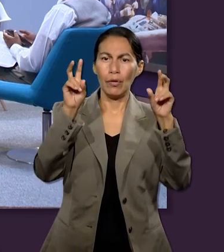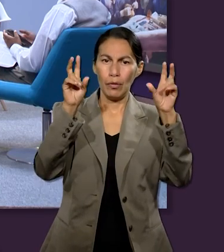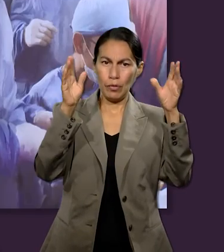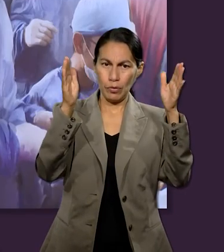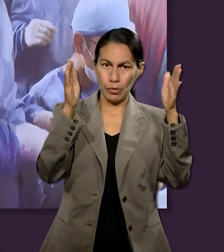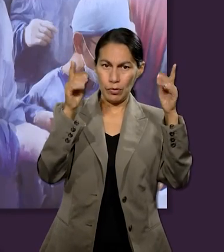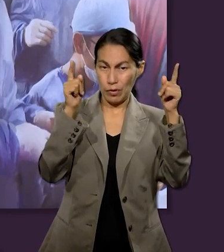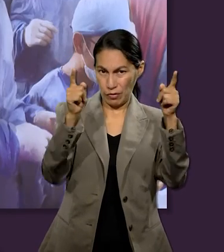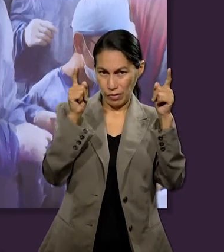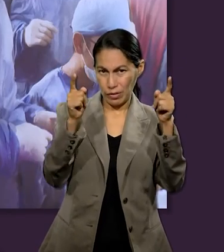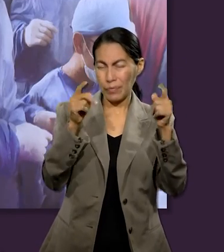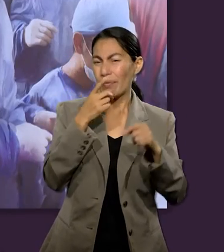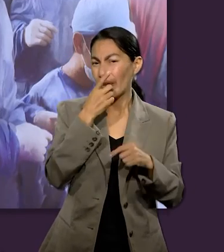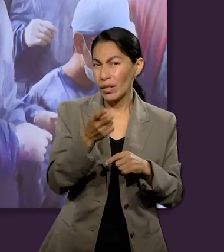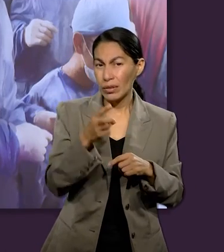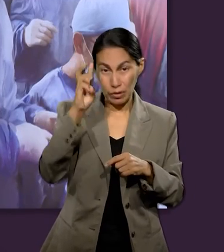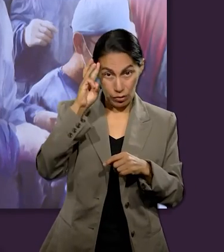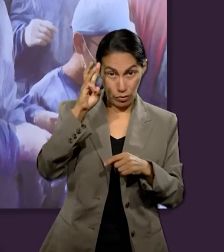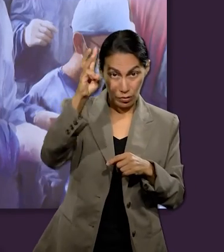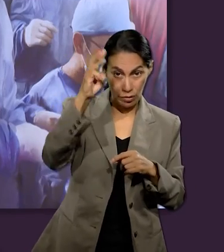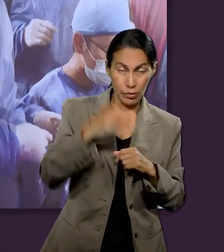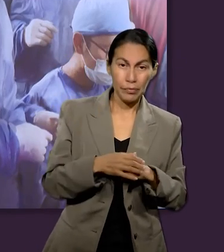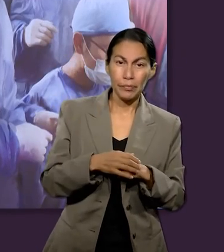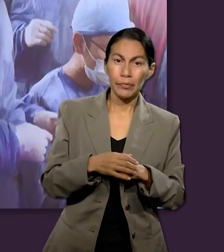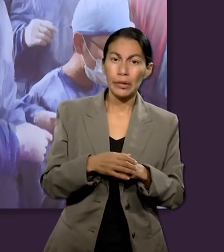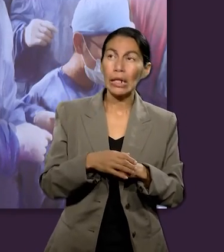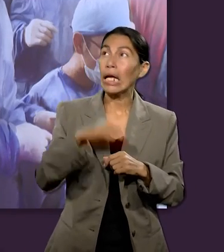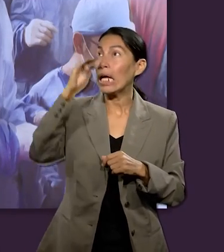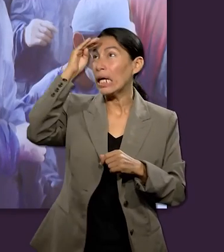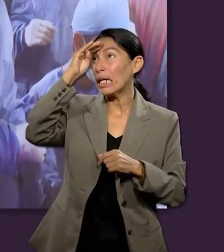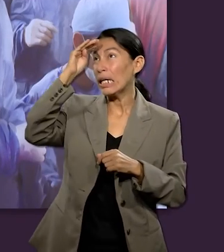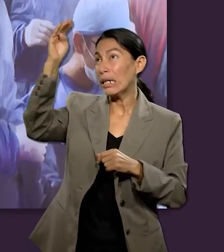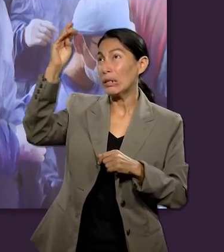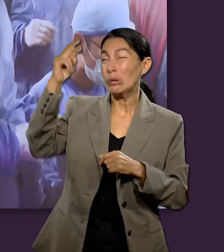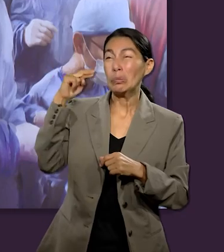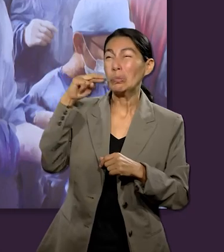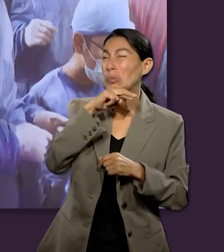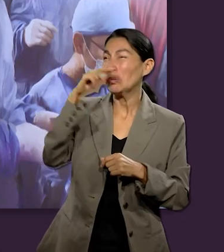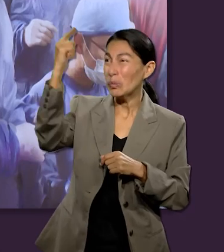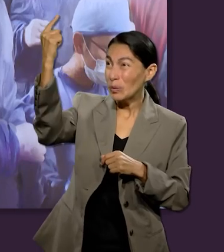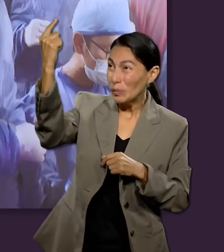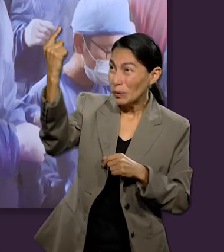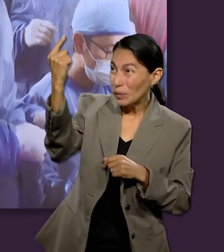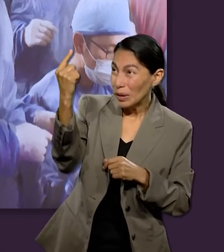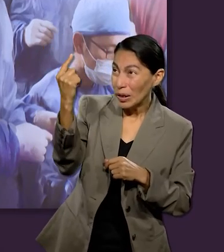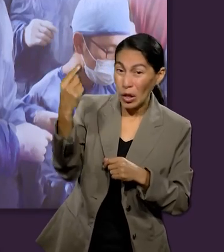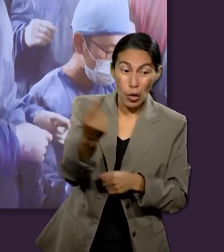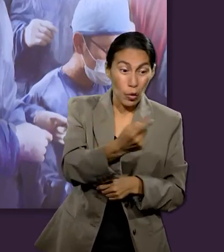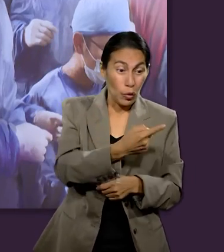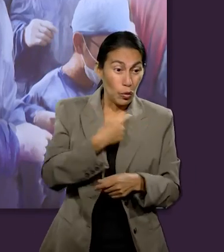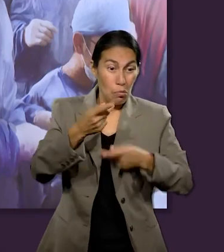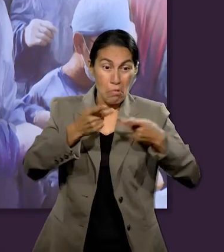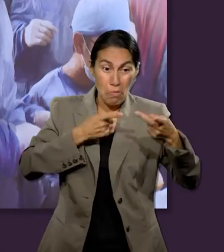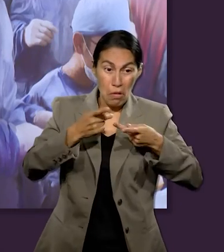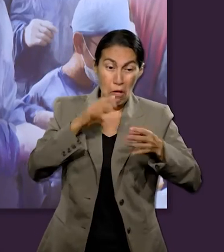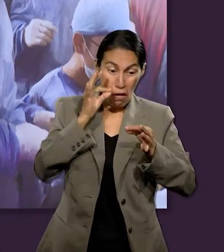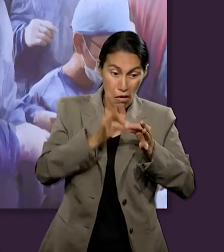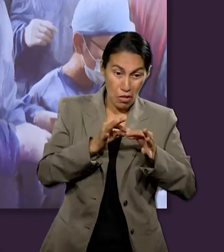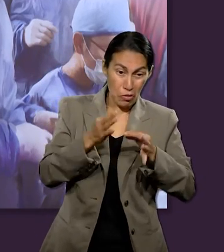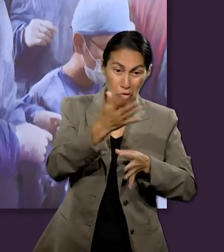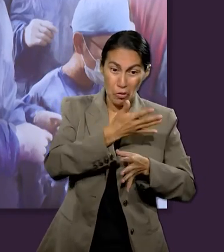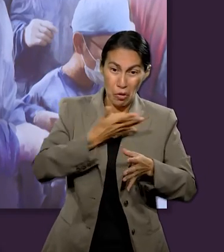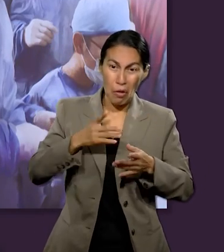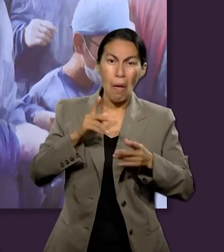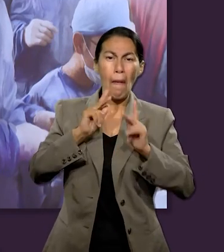amigos una frase que nos regalaba la lección de la escritora Elena de White que dice que el Señor viene pronto y debemos estar